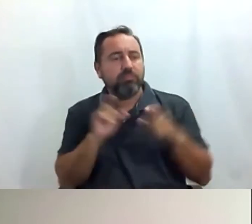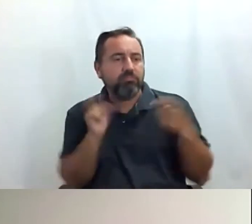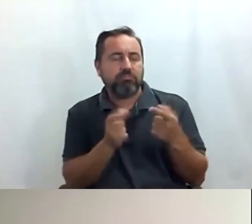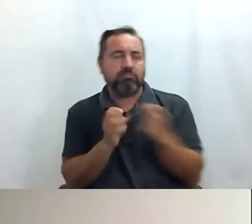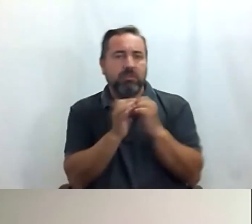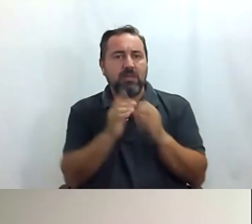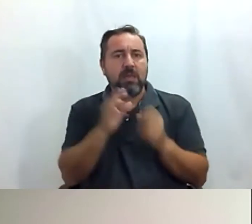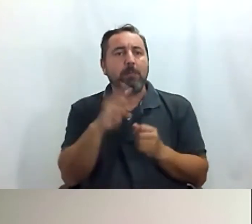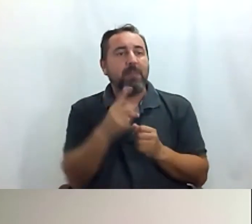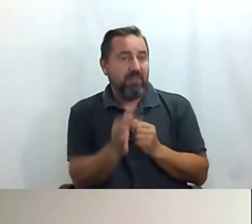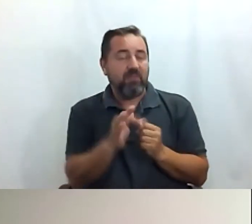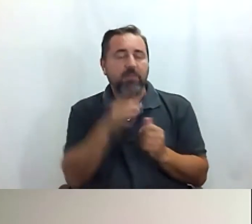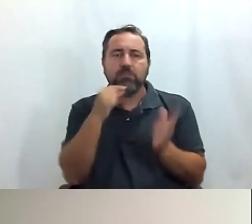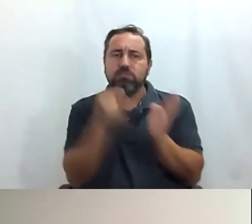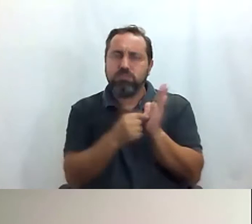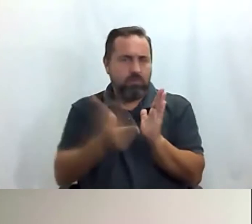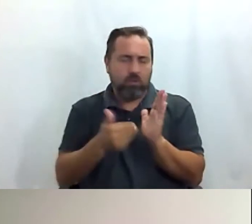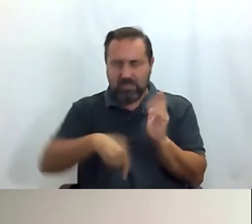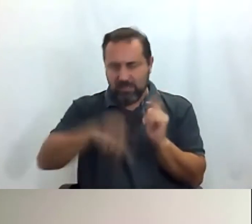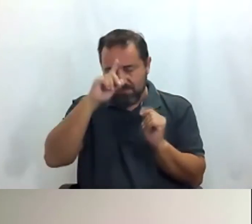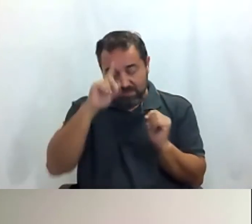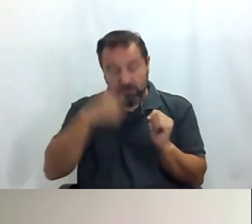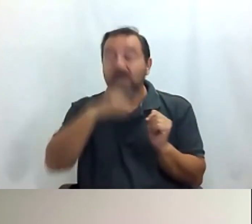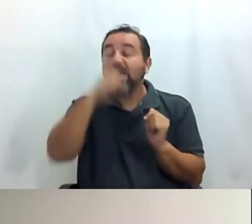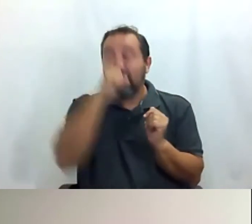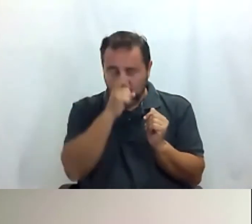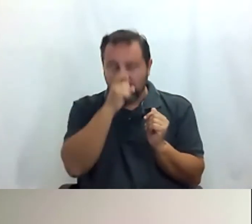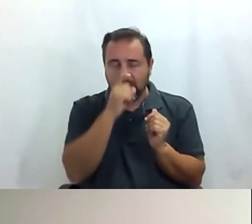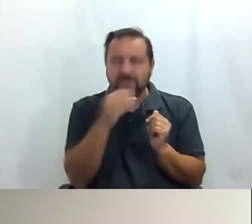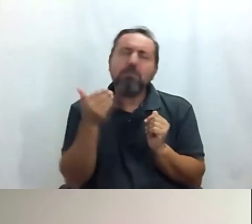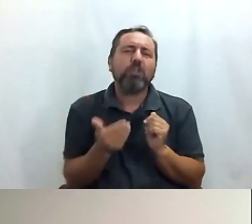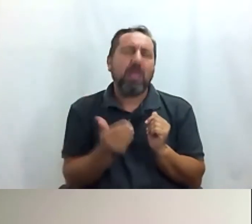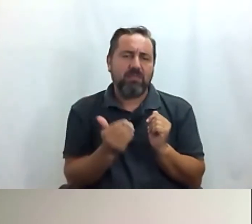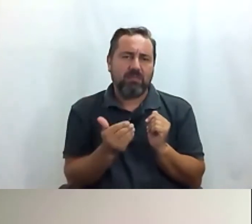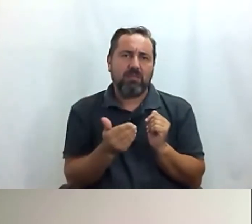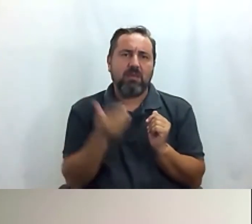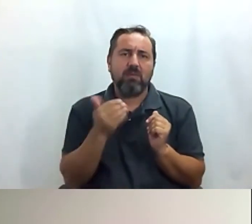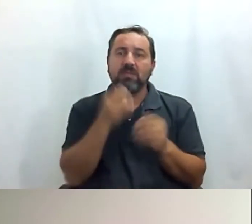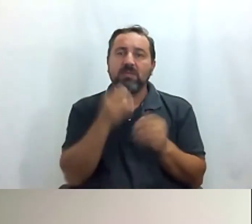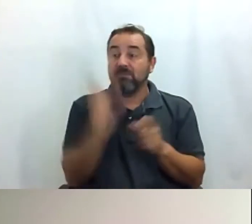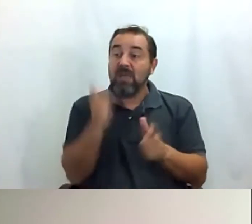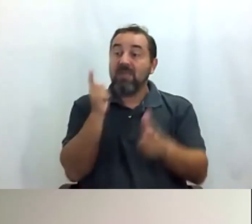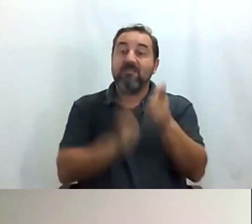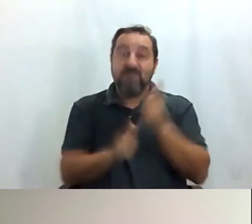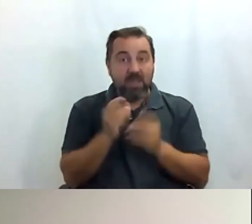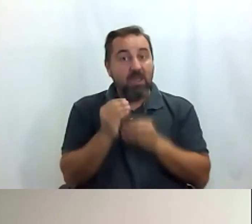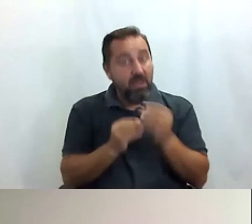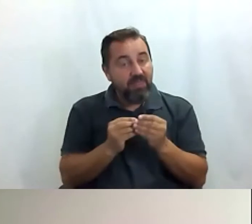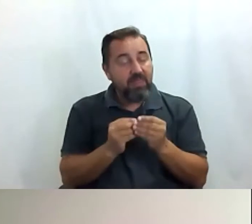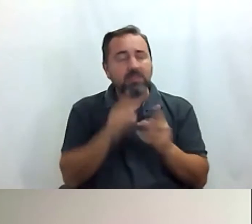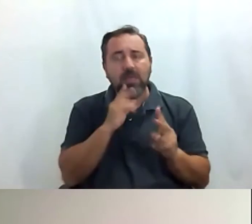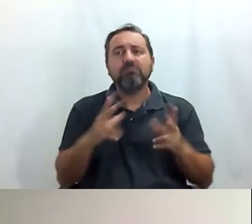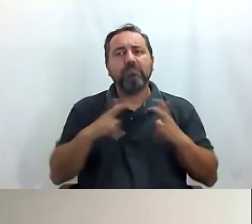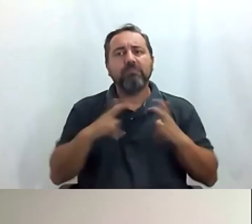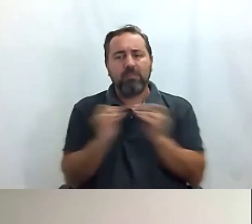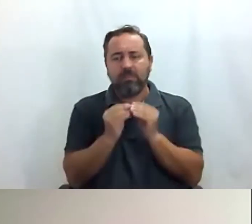más importantes que teníamos que trabajar en Madrid. Y recuerdo la importancia que tenía para el que hace un viaje el tener previsto que va